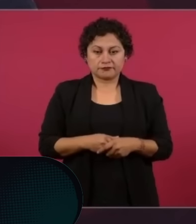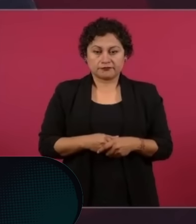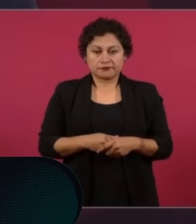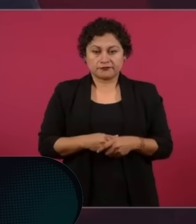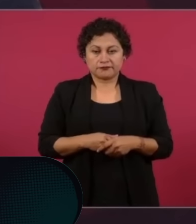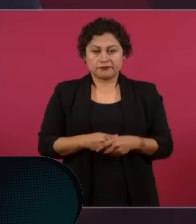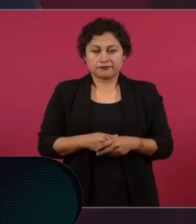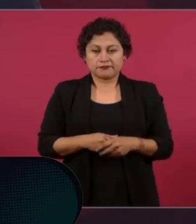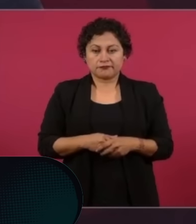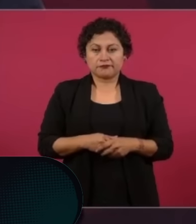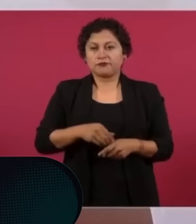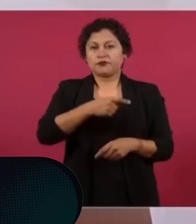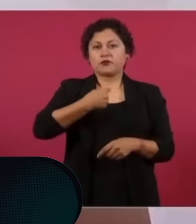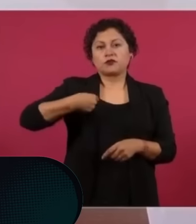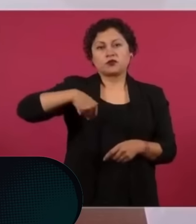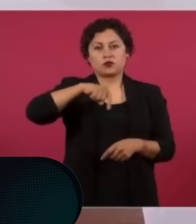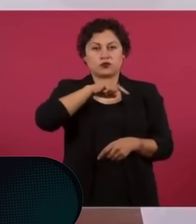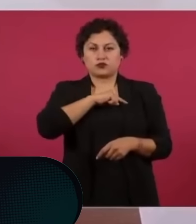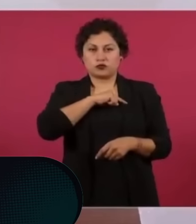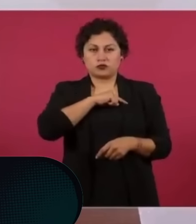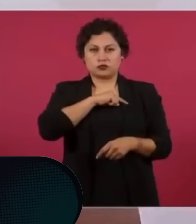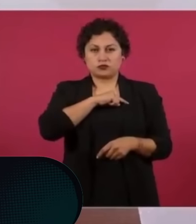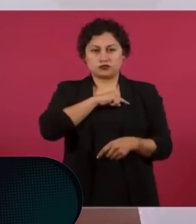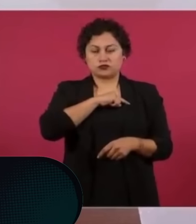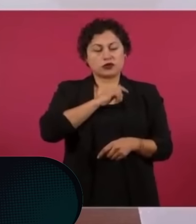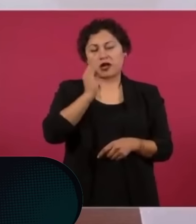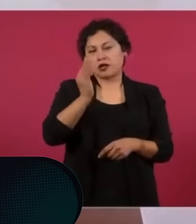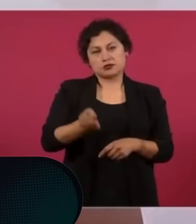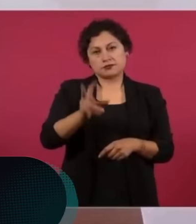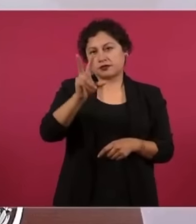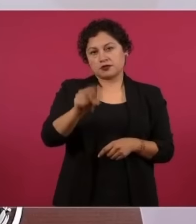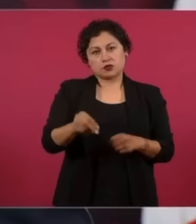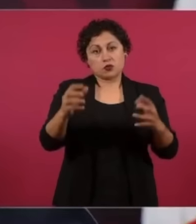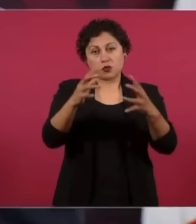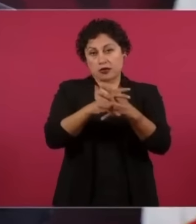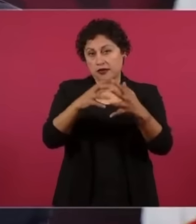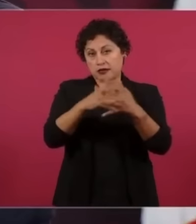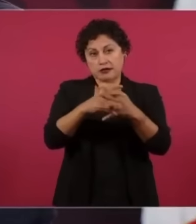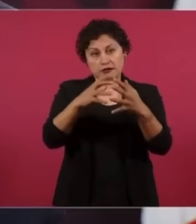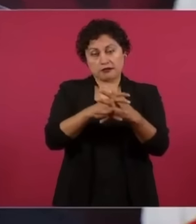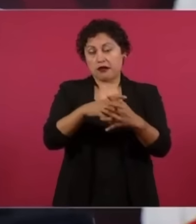Nosotros estamos en contra de las guerras, estamos a favor